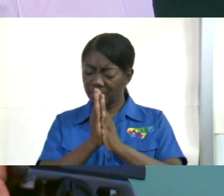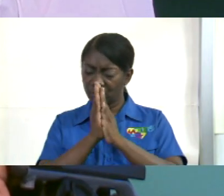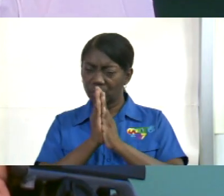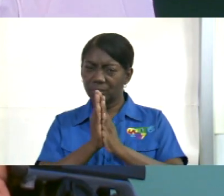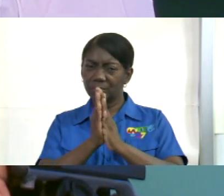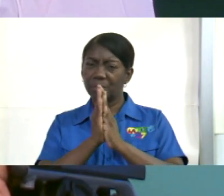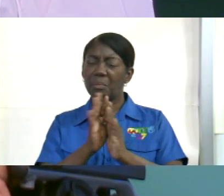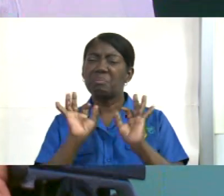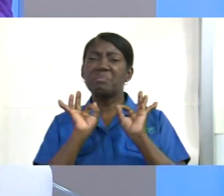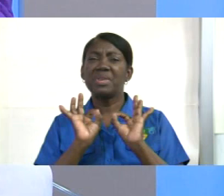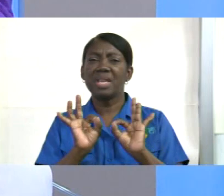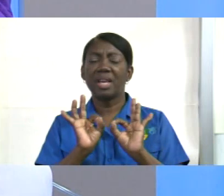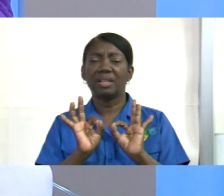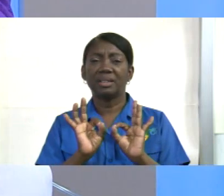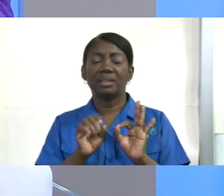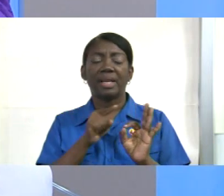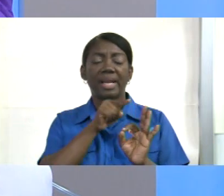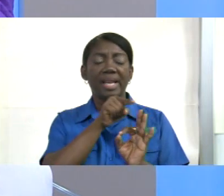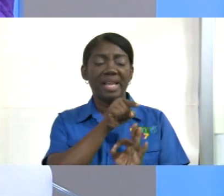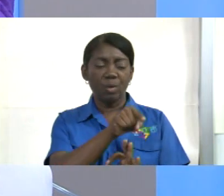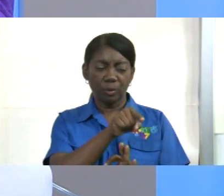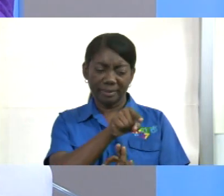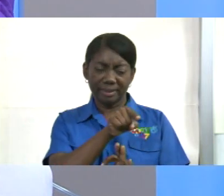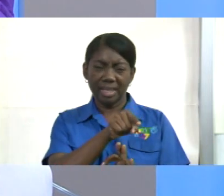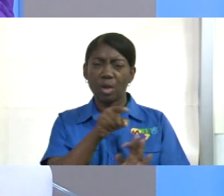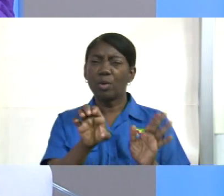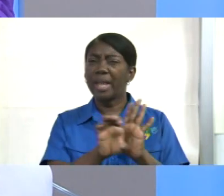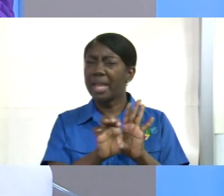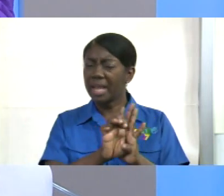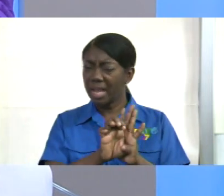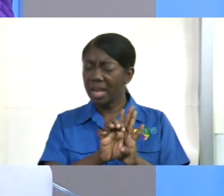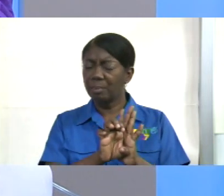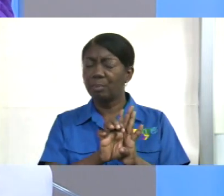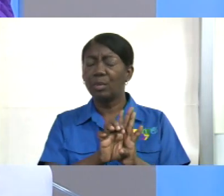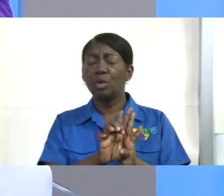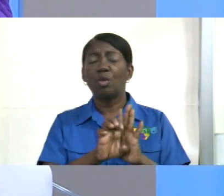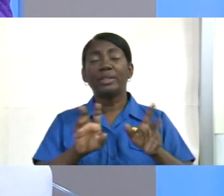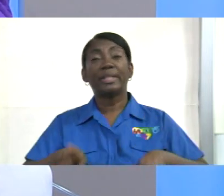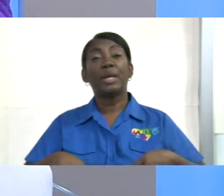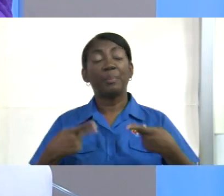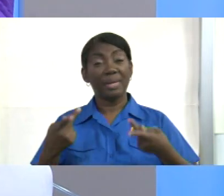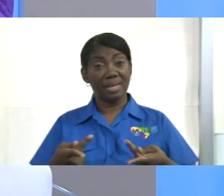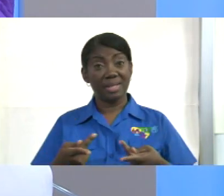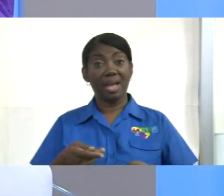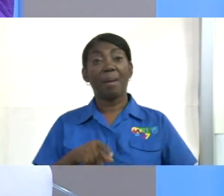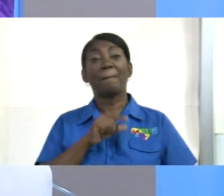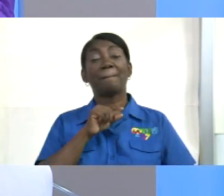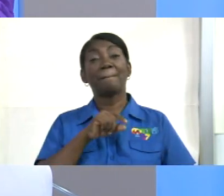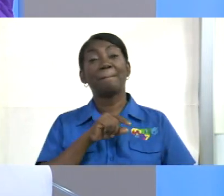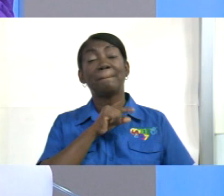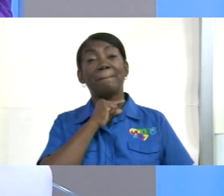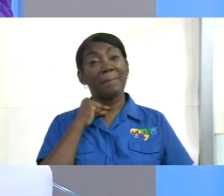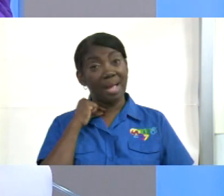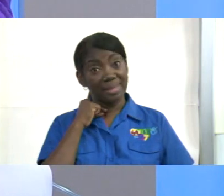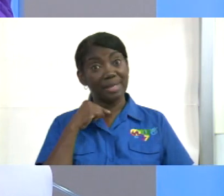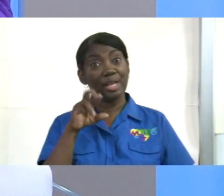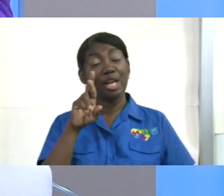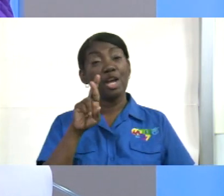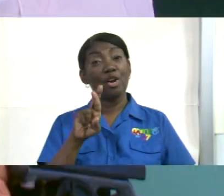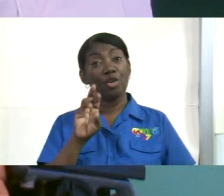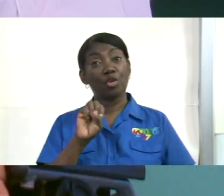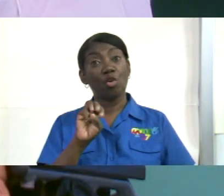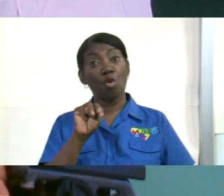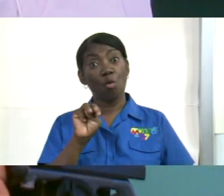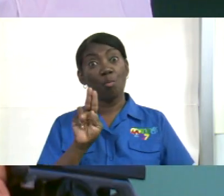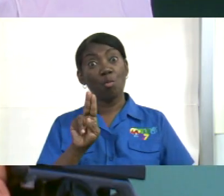en verdad es una inspiración usted para el Rómulo. sí, me alegra que sea así positivo, que